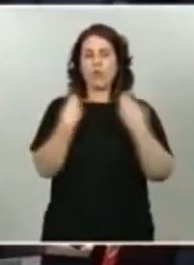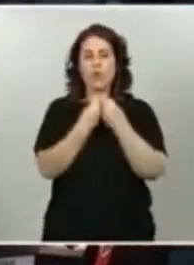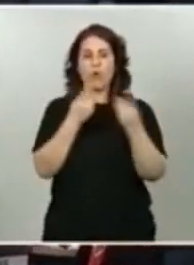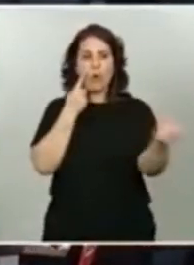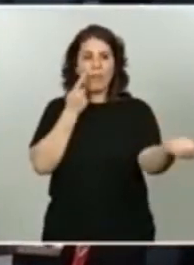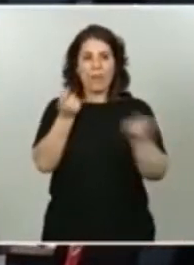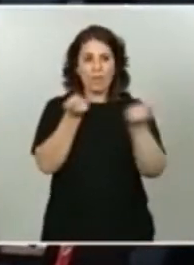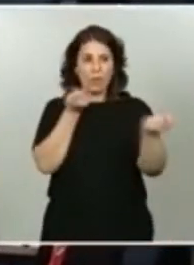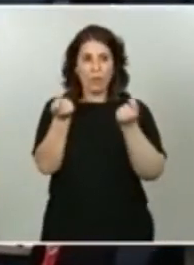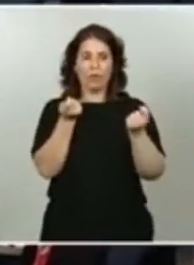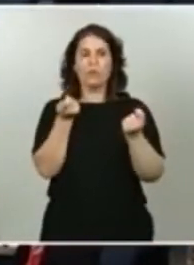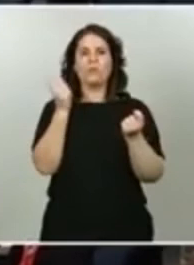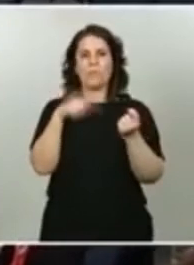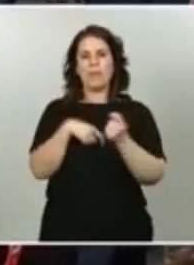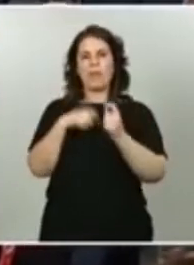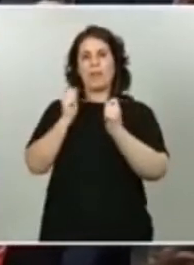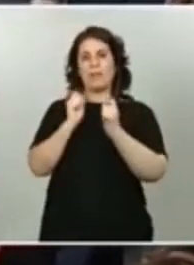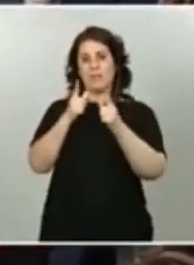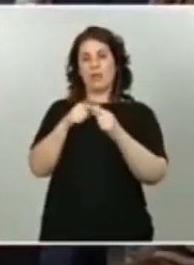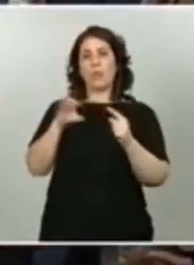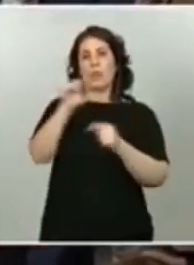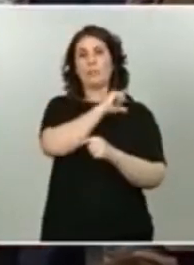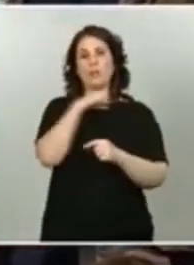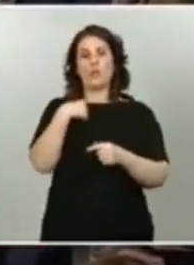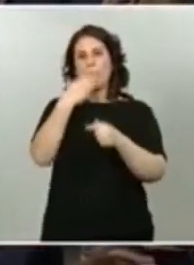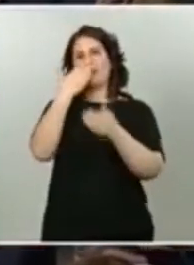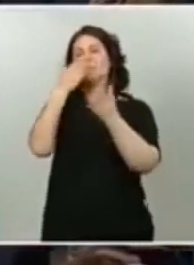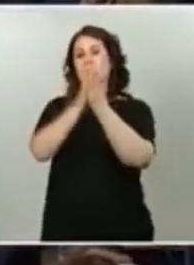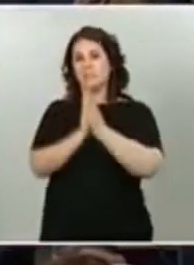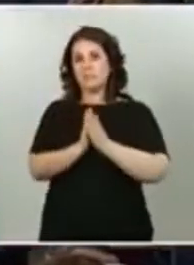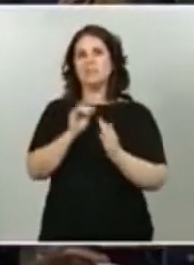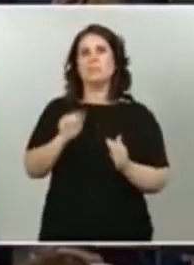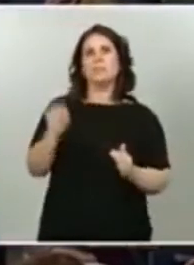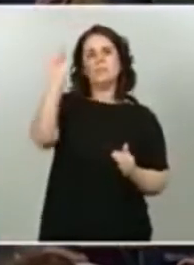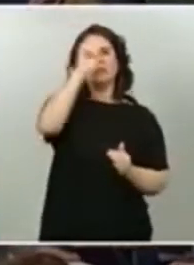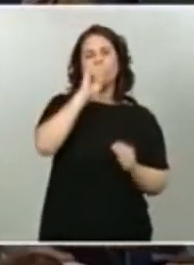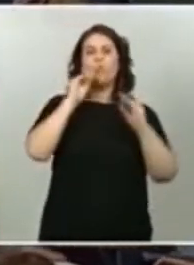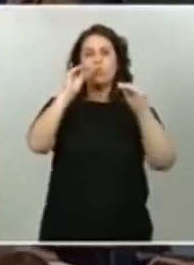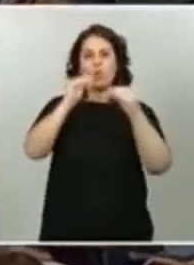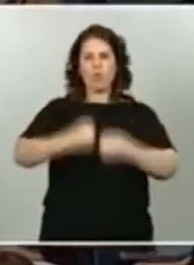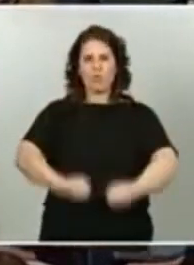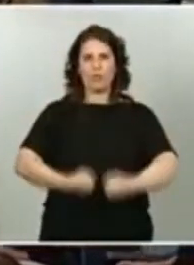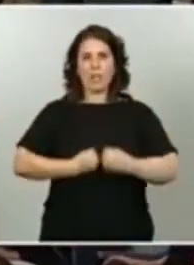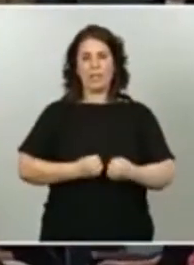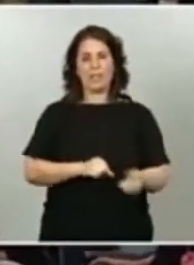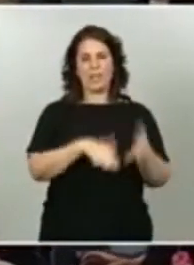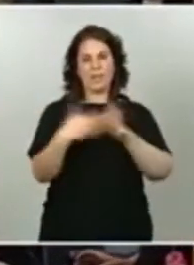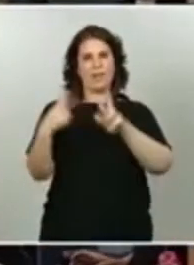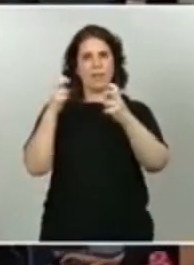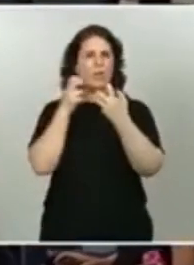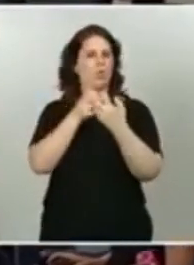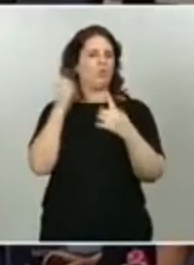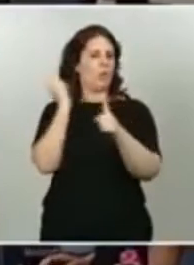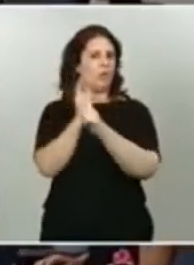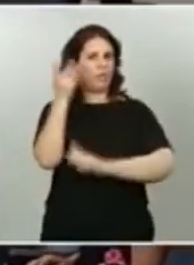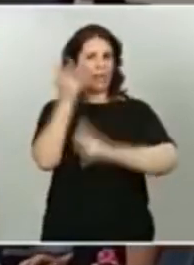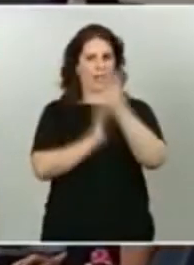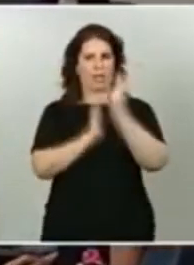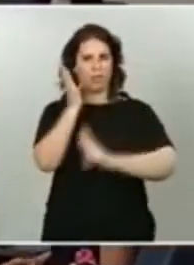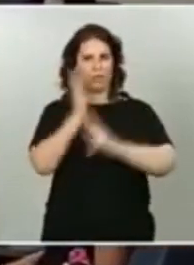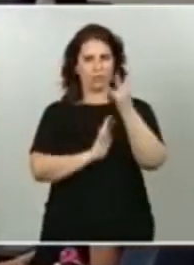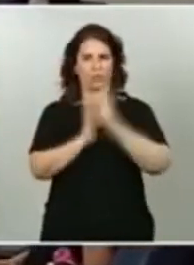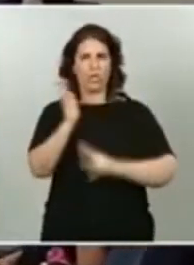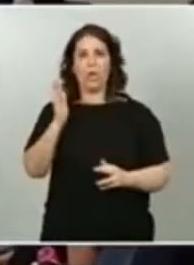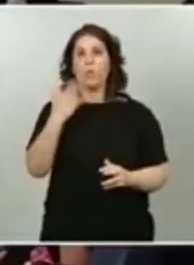comunidades autónomas instándoles a que refuercen la actuación de lucha contra incendios y para cuando ellos lo soliciten estaremos